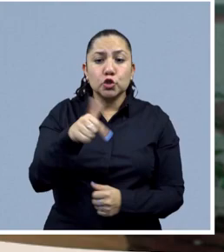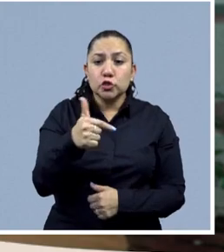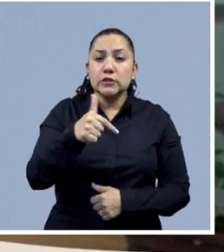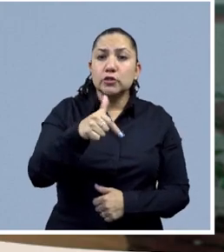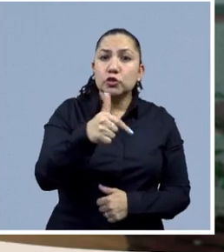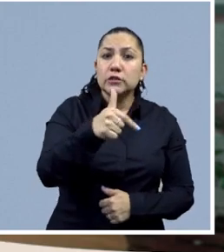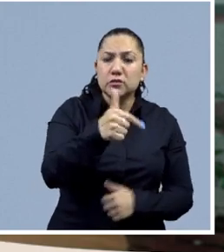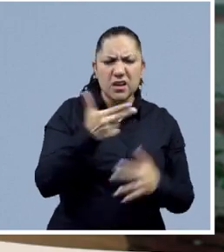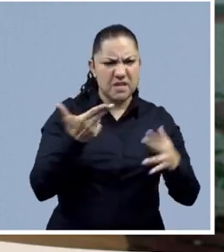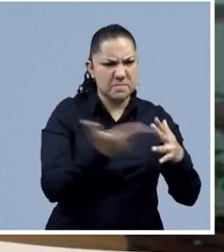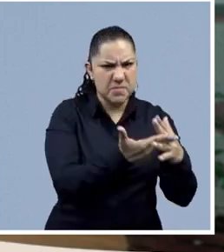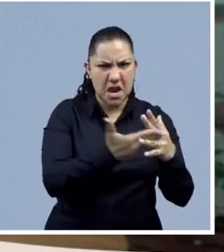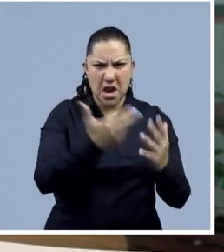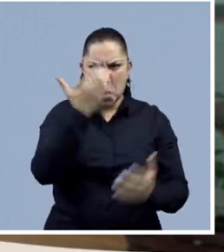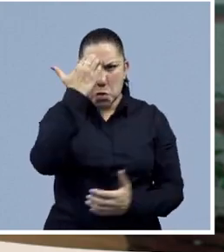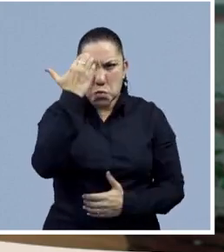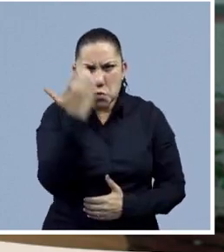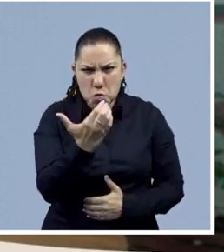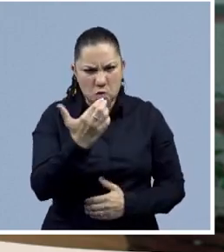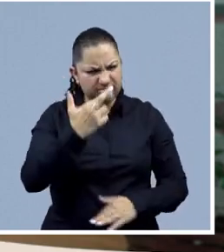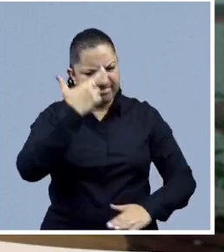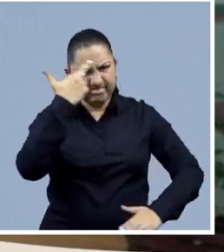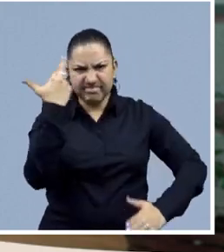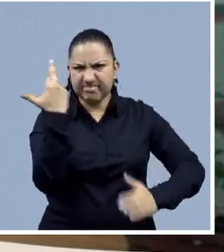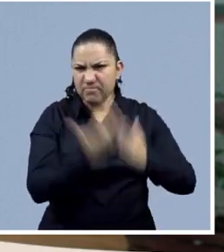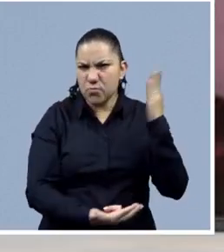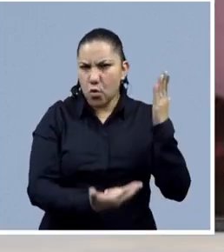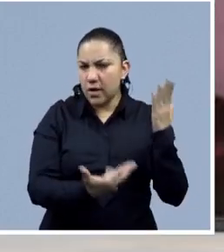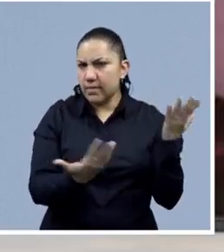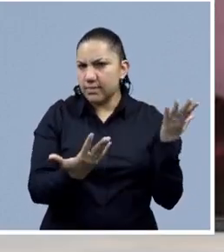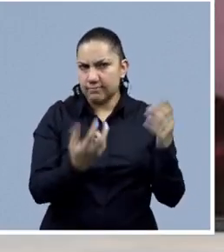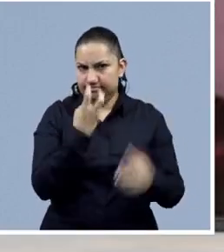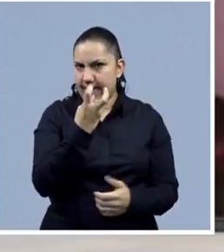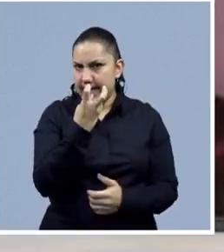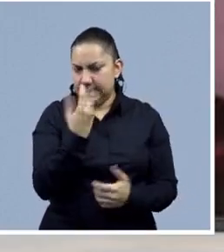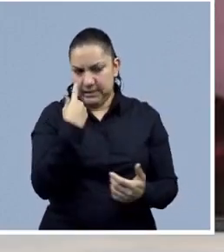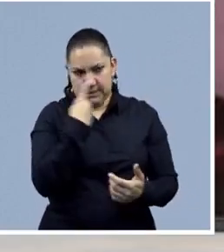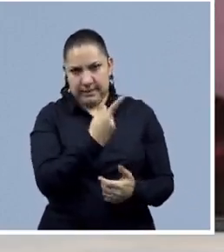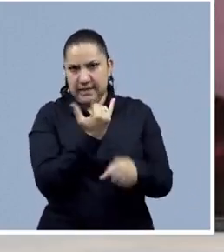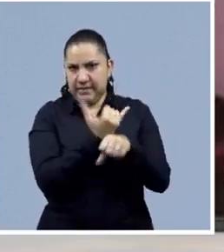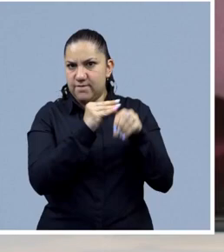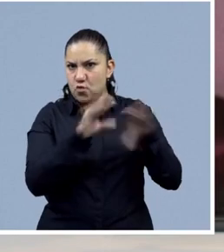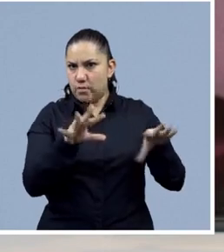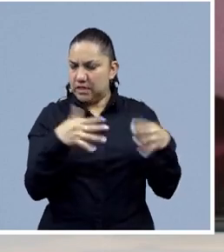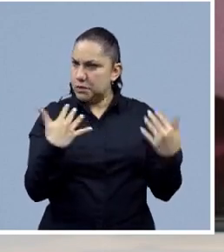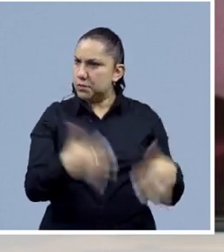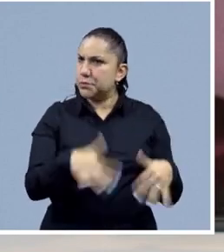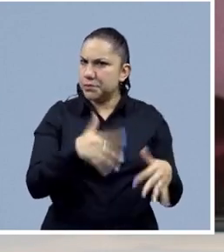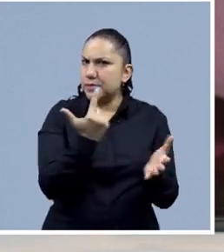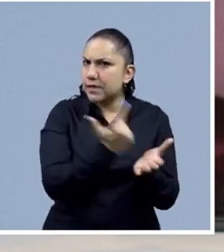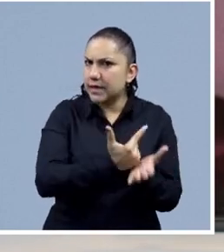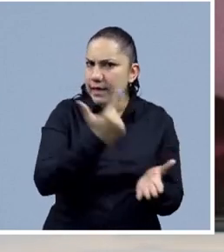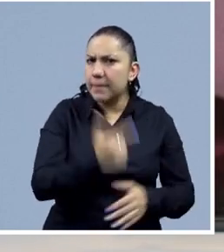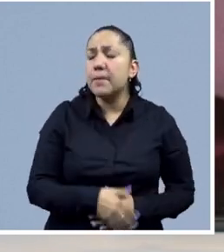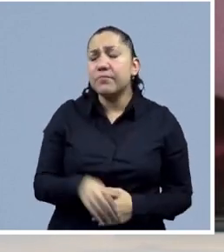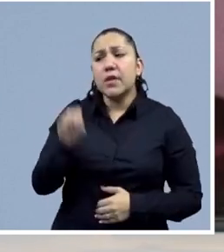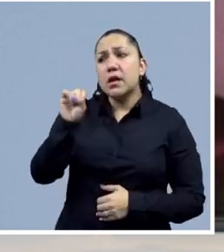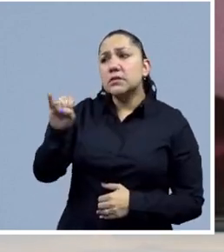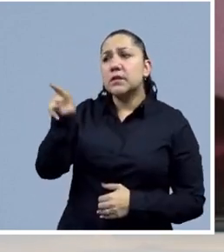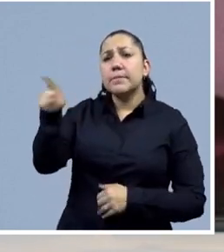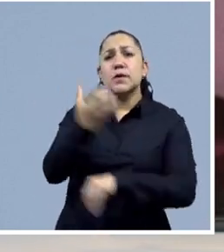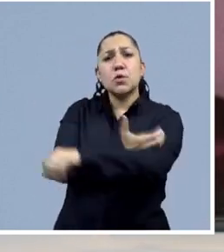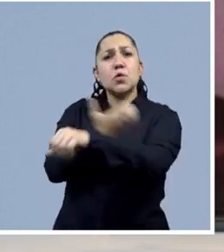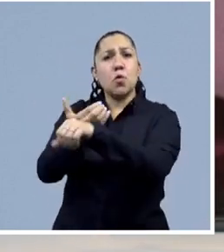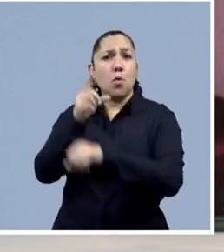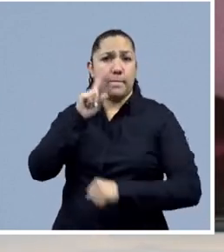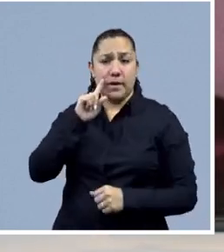de manera violenta. Estas cifras que son realmente alarmantes, Pau. Así es, y es por eso que nuestra compañera Viri nos preparó un reportaje muy interesante